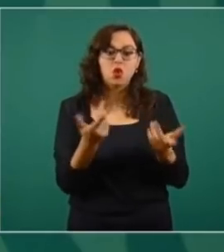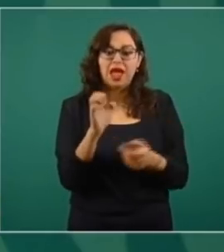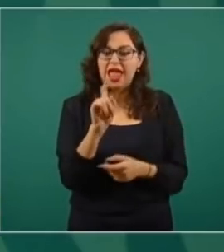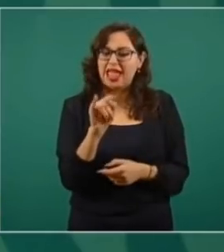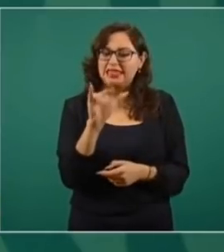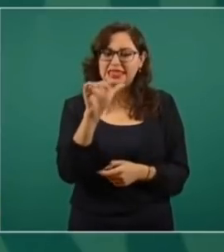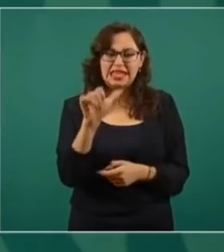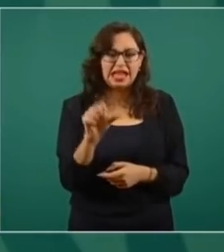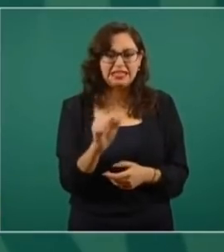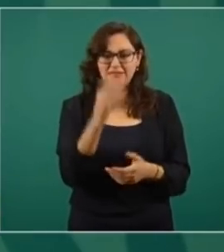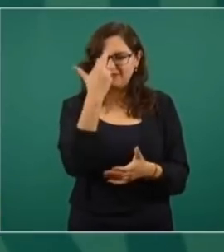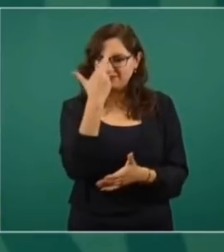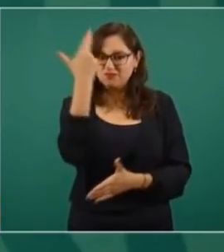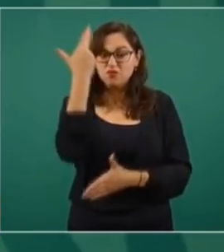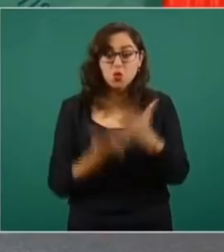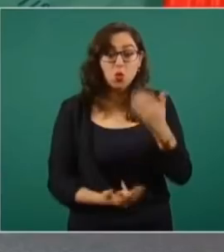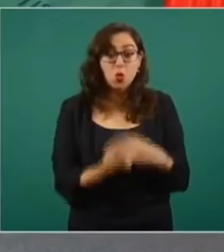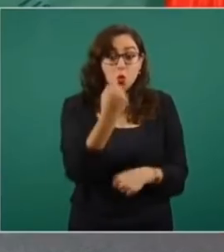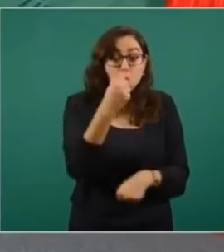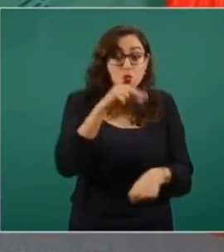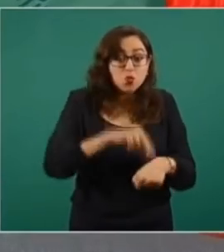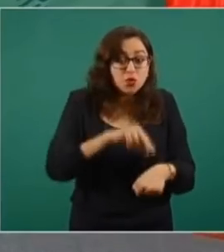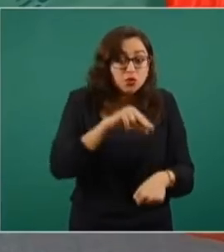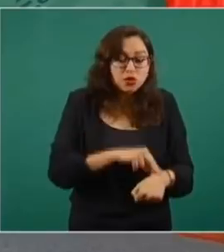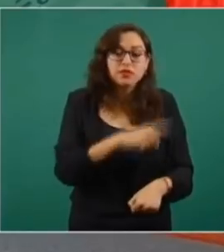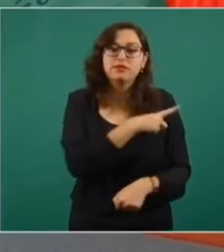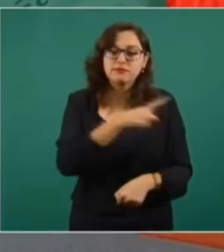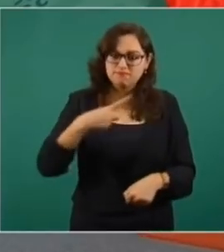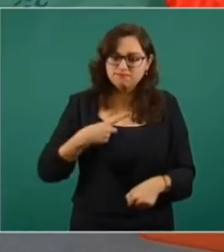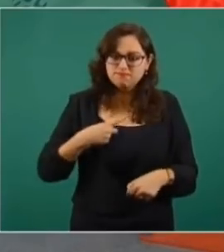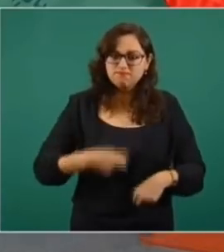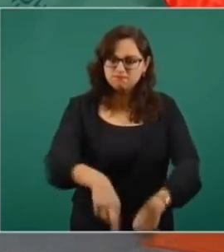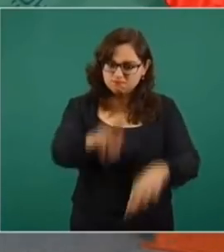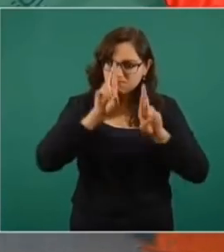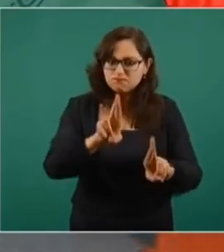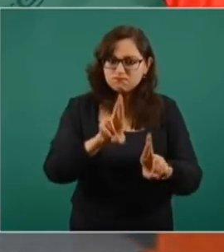éticas, que un médico debe de respetar.